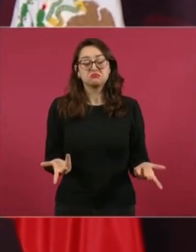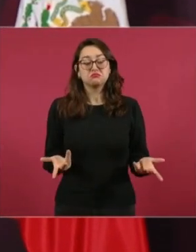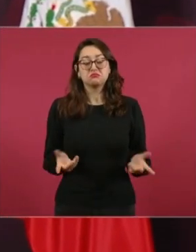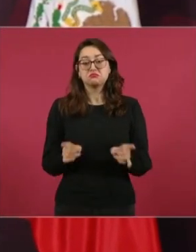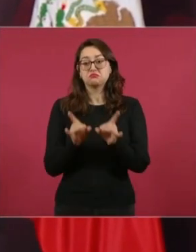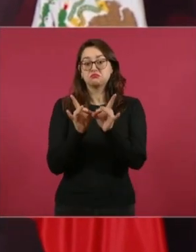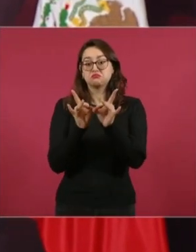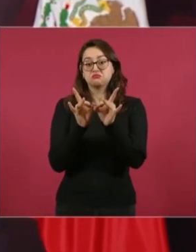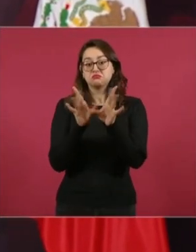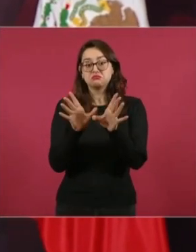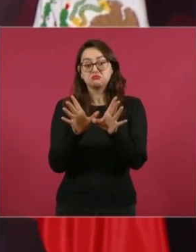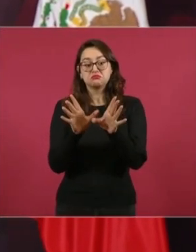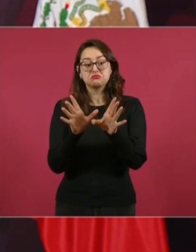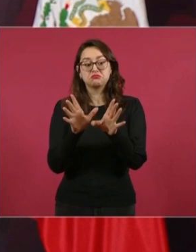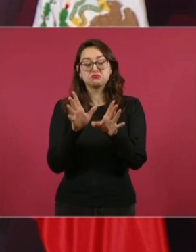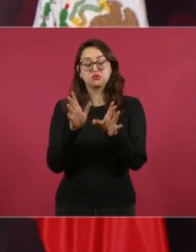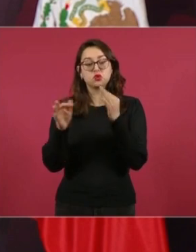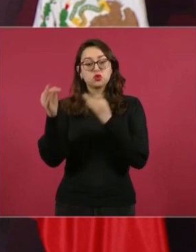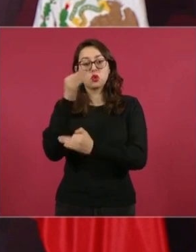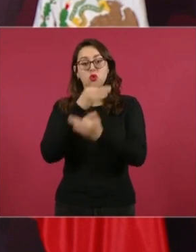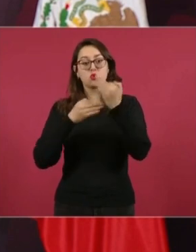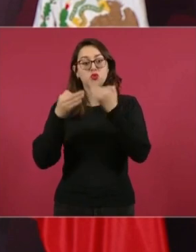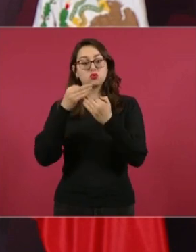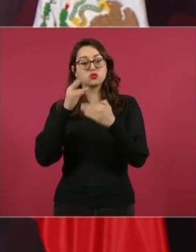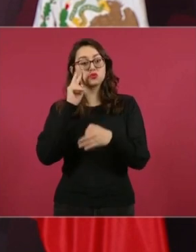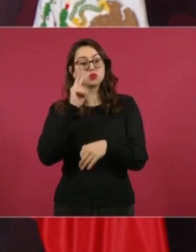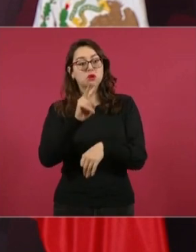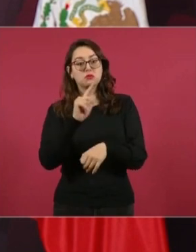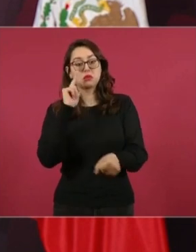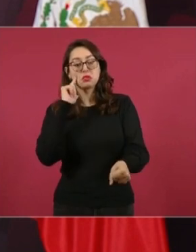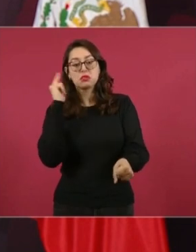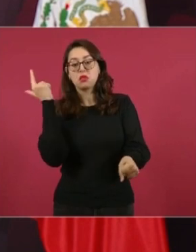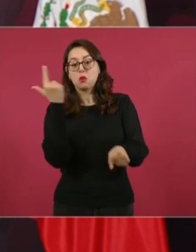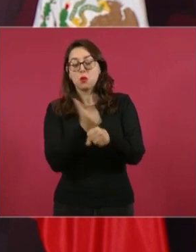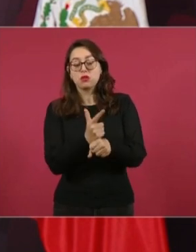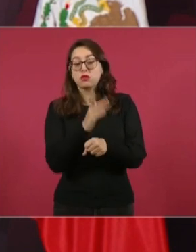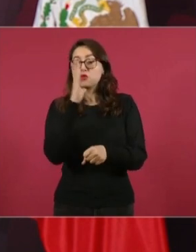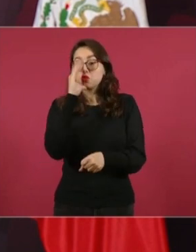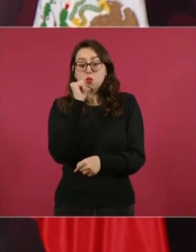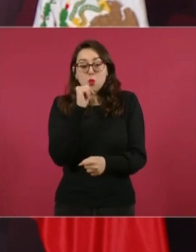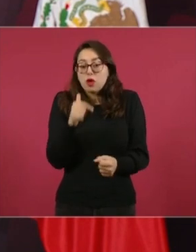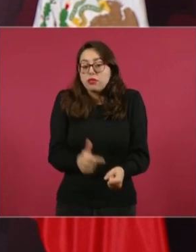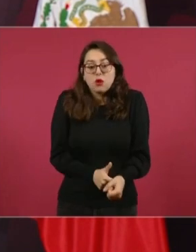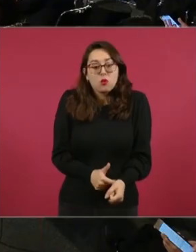la vida, una de ellas es el dinero.